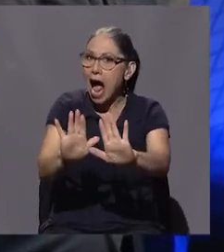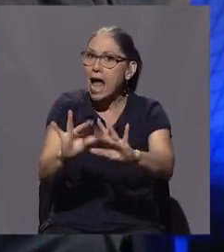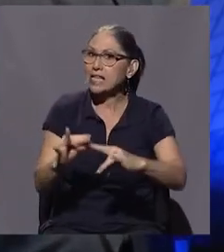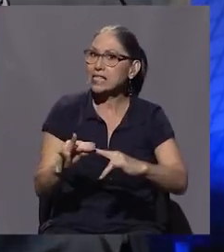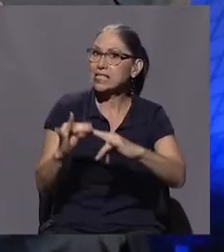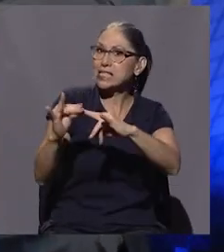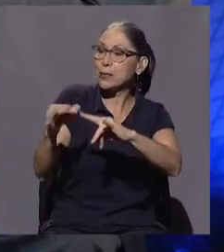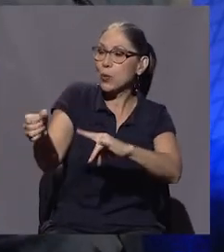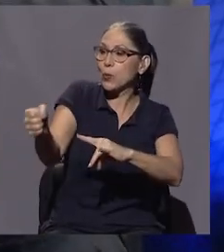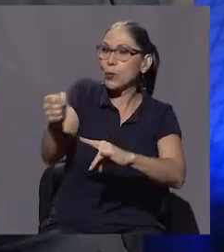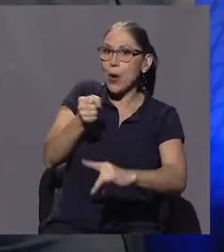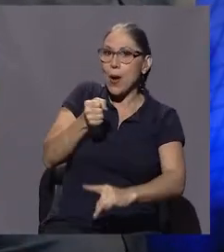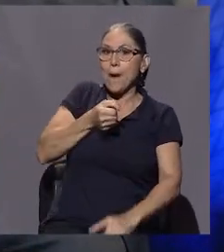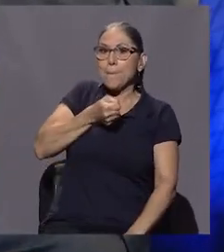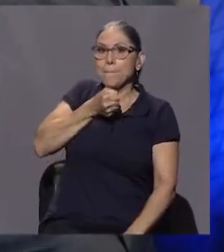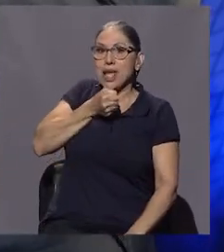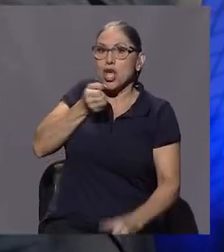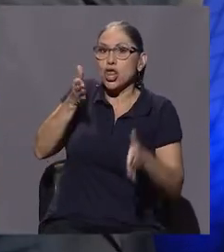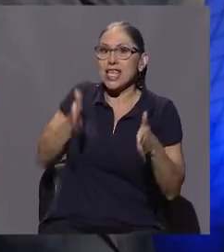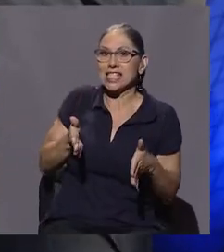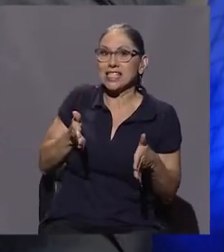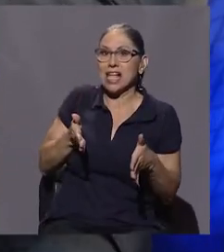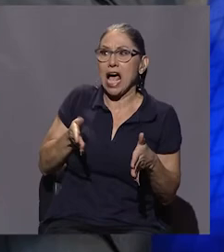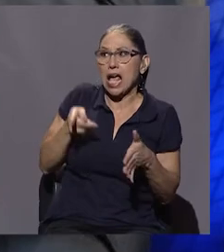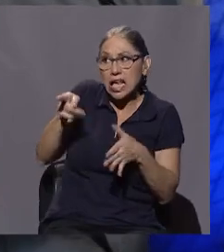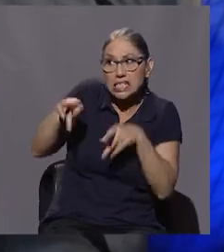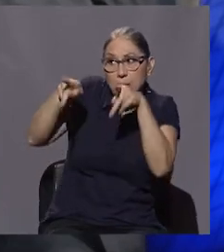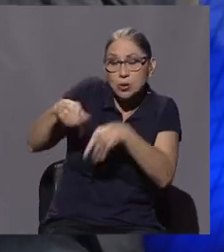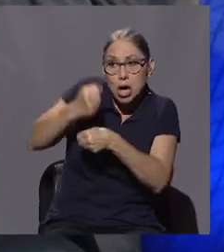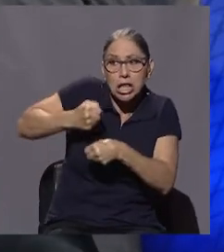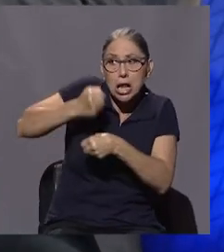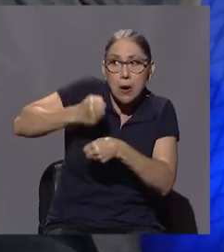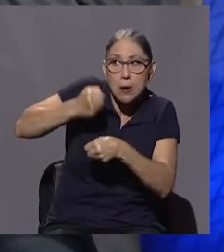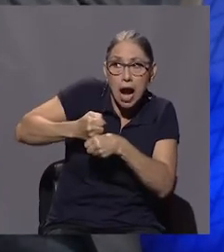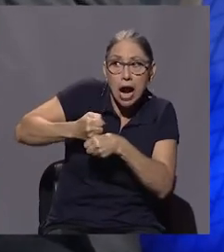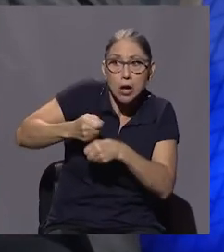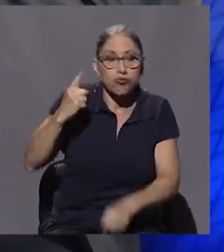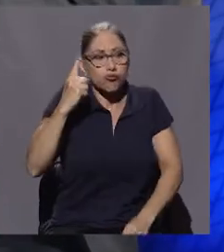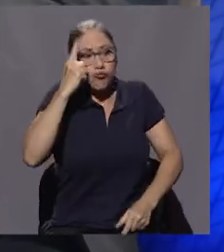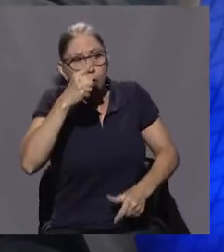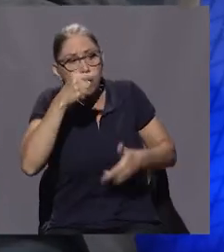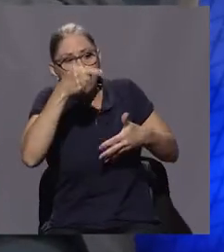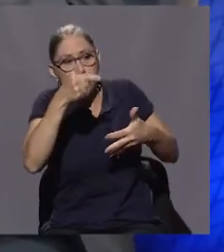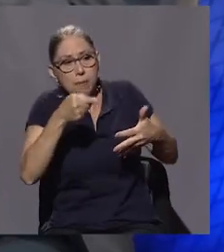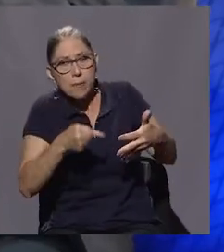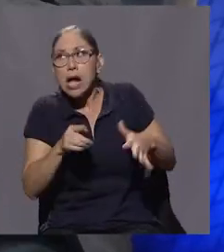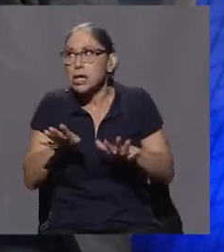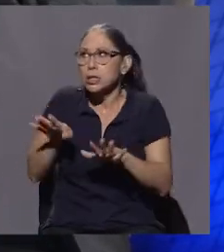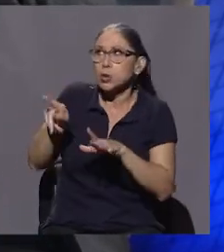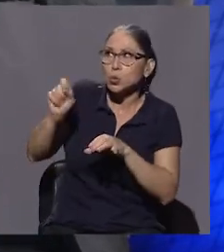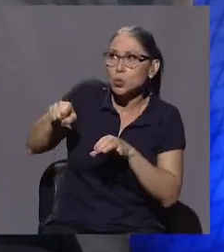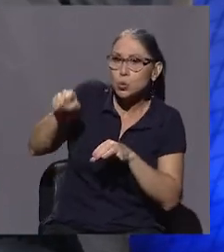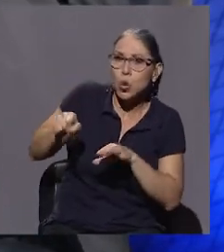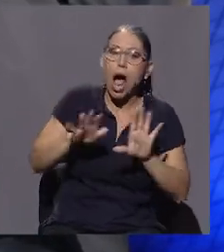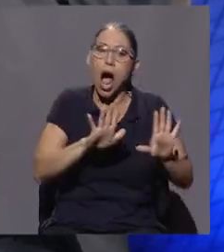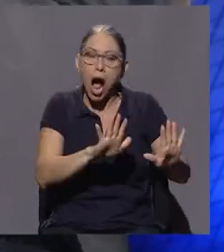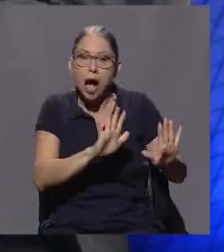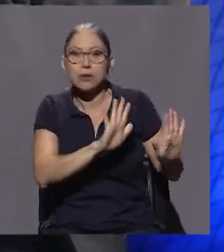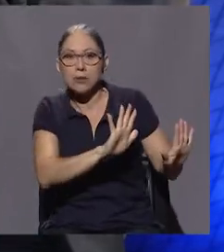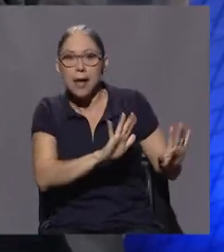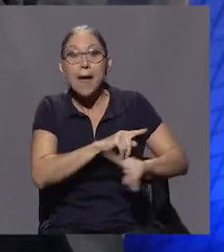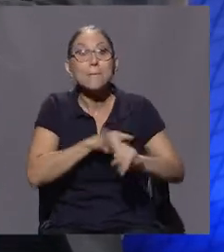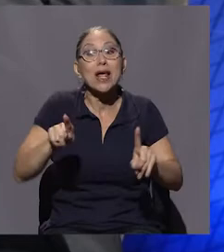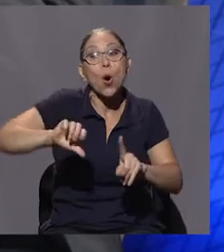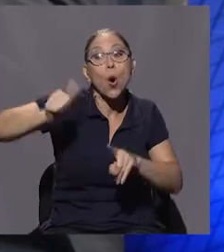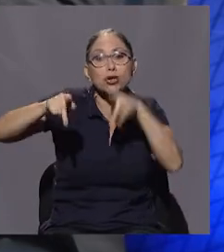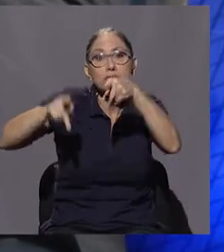al que está ahí en la sala de redacción, al que recibe la instrucción, ahí sí, de jefes de redacción, de directores de periódicos que son